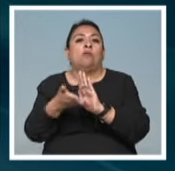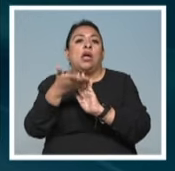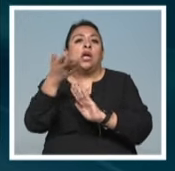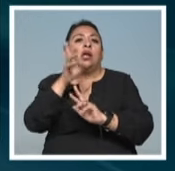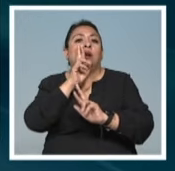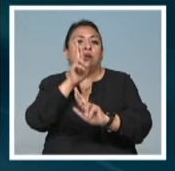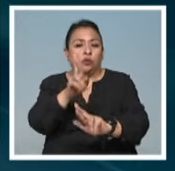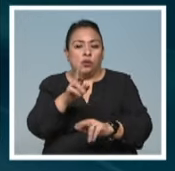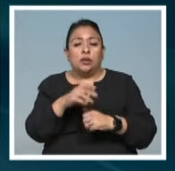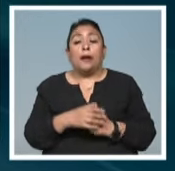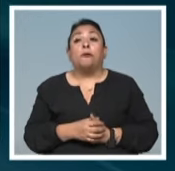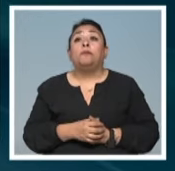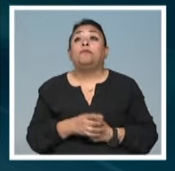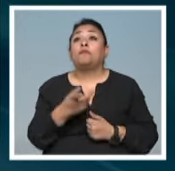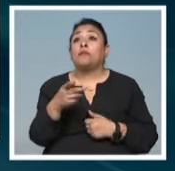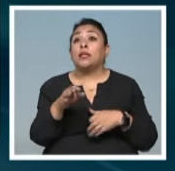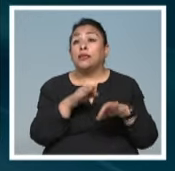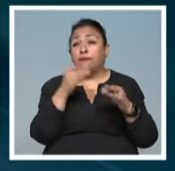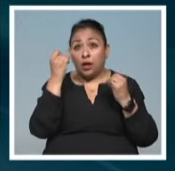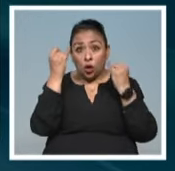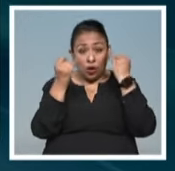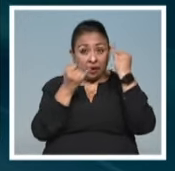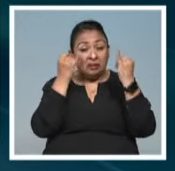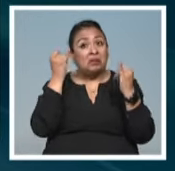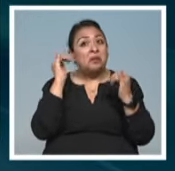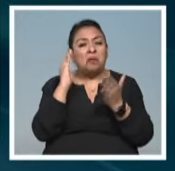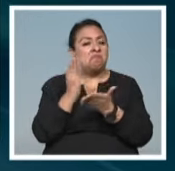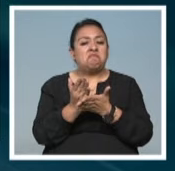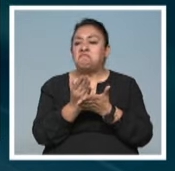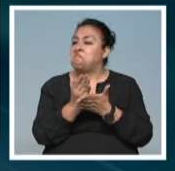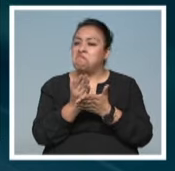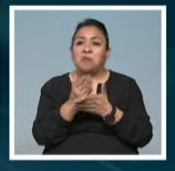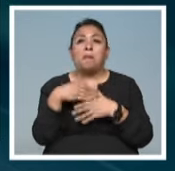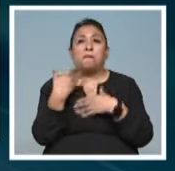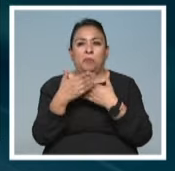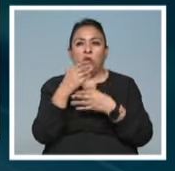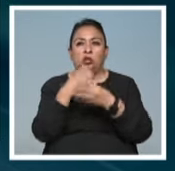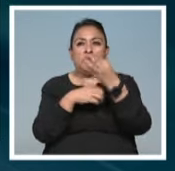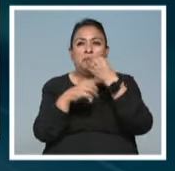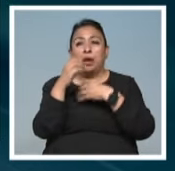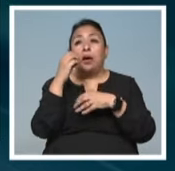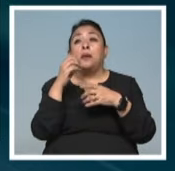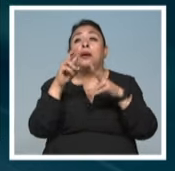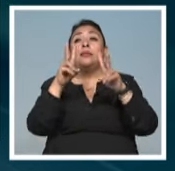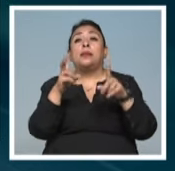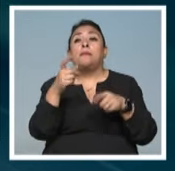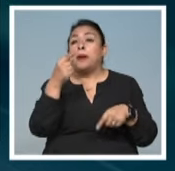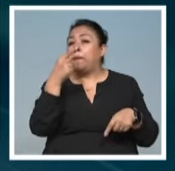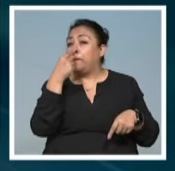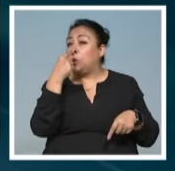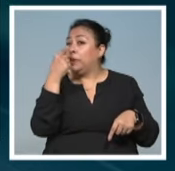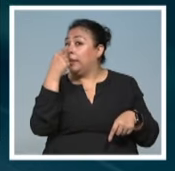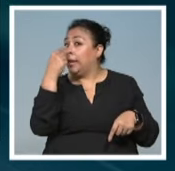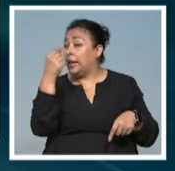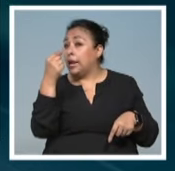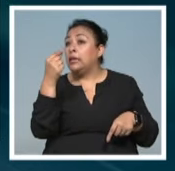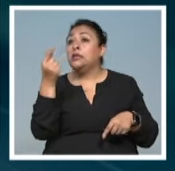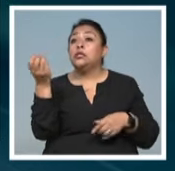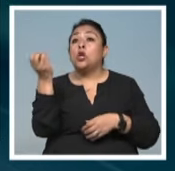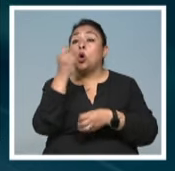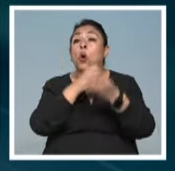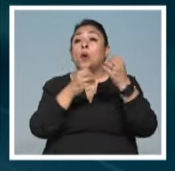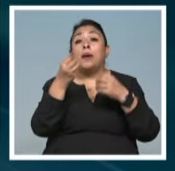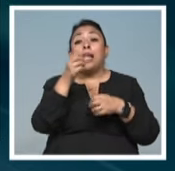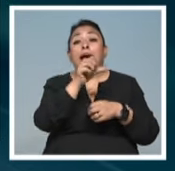en escena. Su trabajo y creatividad no paran, su próxima obra por la punta de la nariz y una puesta en escena